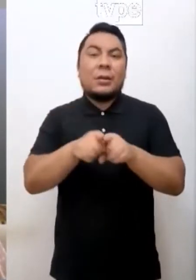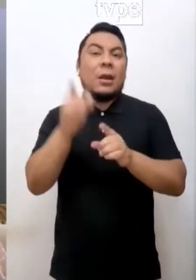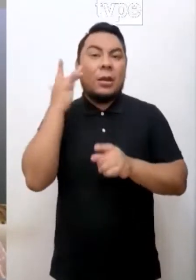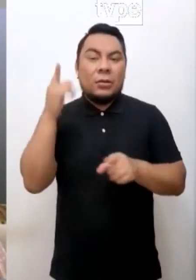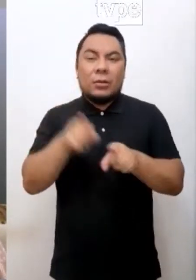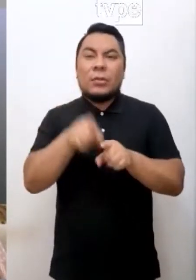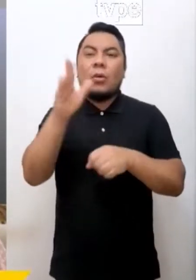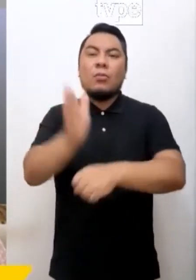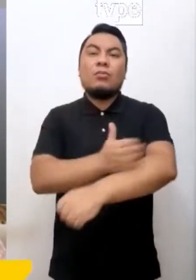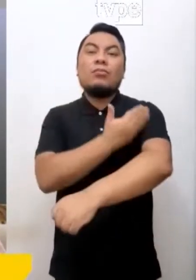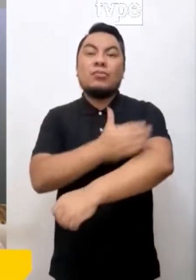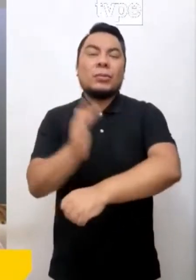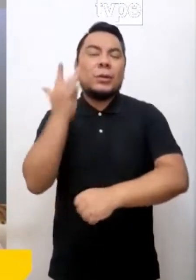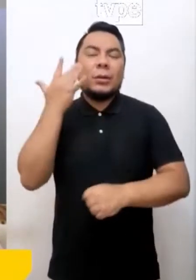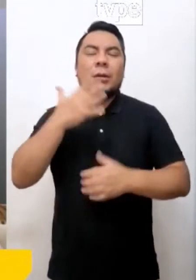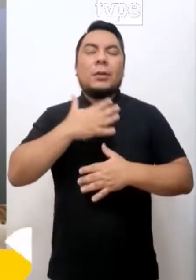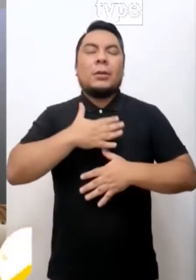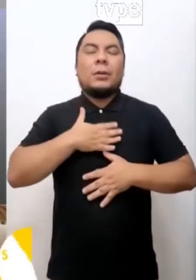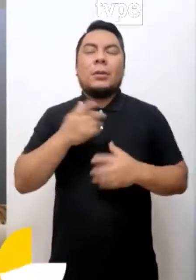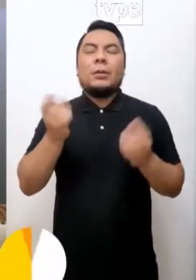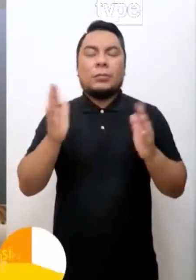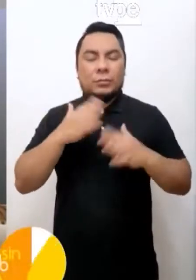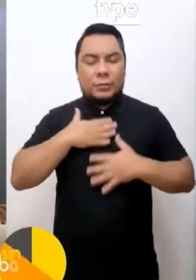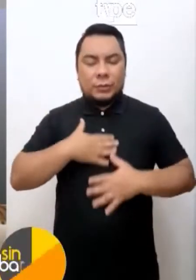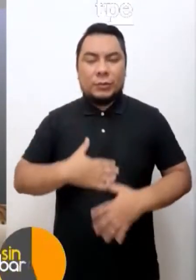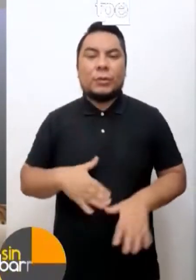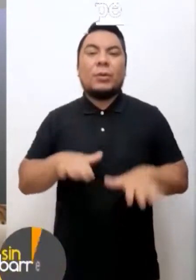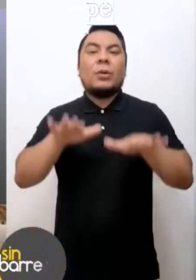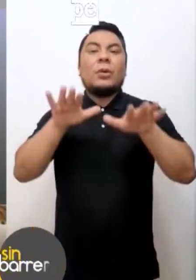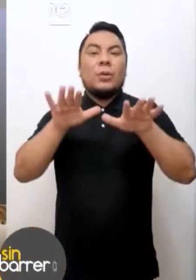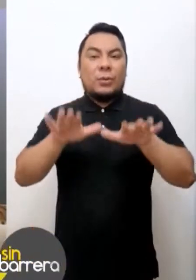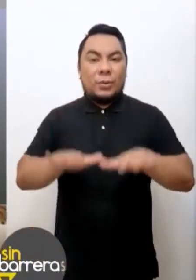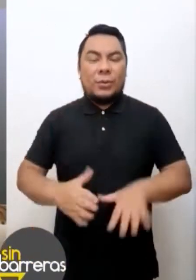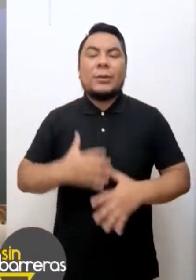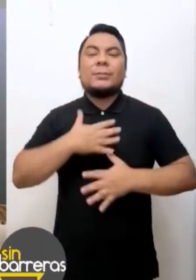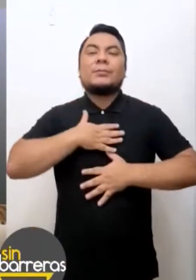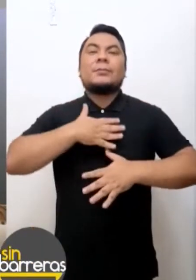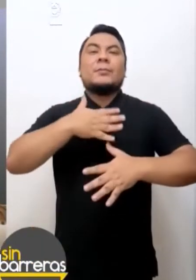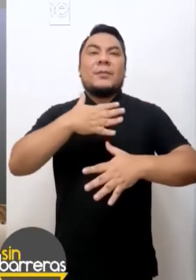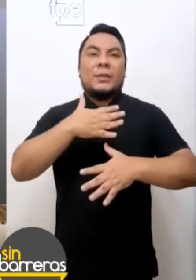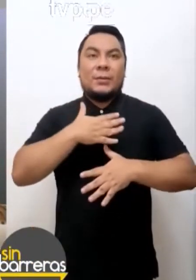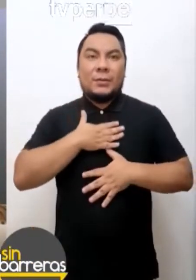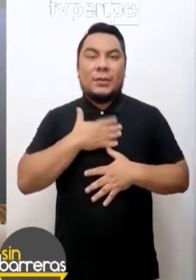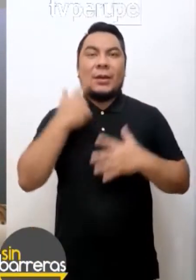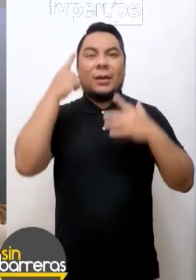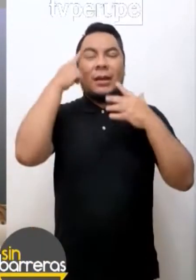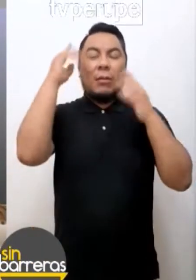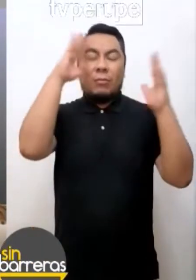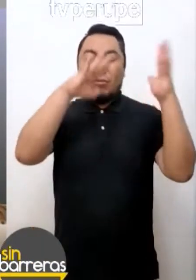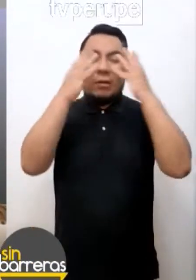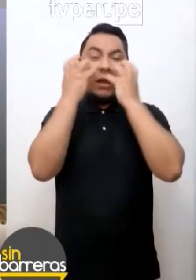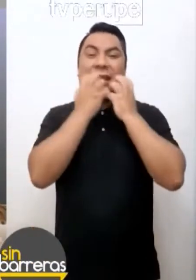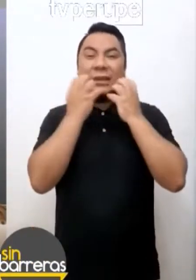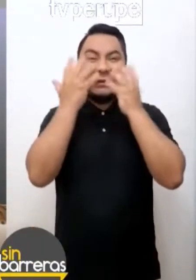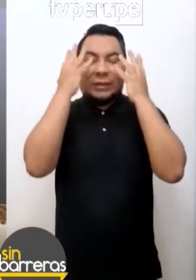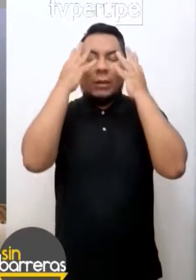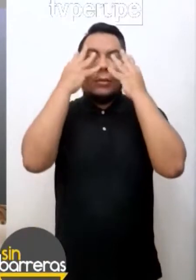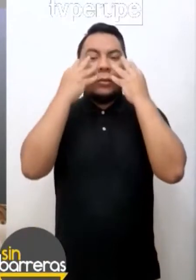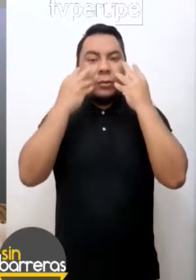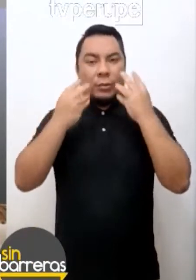Audios también con música específicamente para poder manejar la ansiedad y respirar adecuadamente. ¿Por